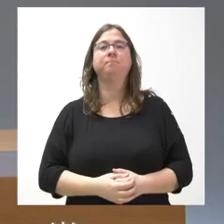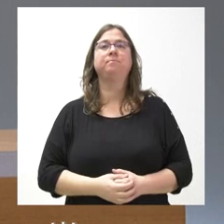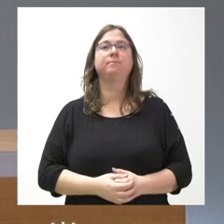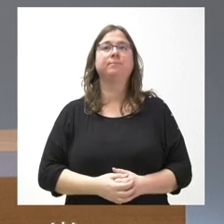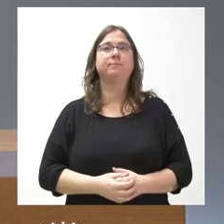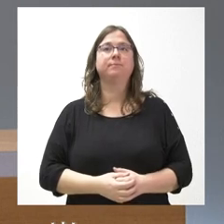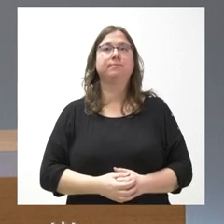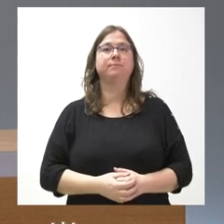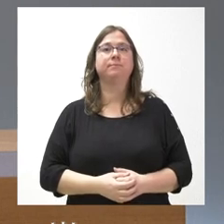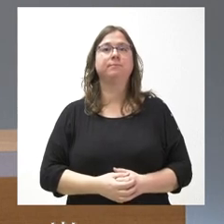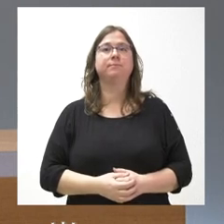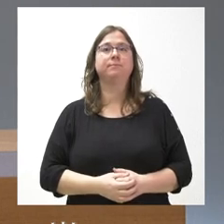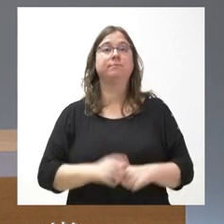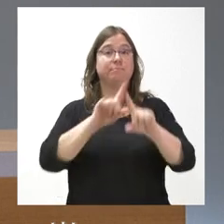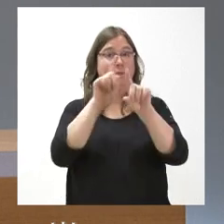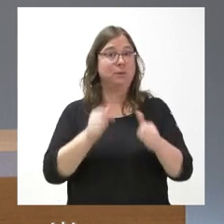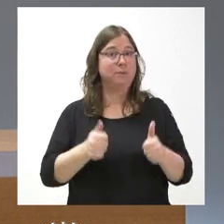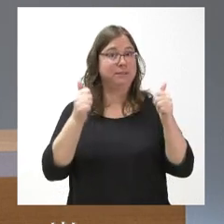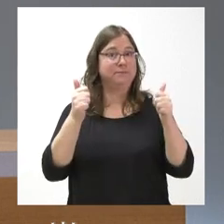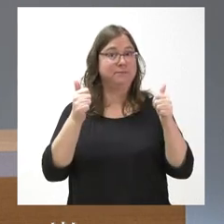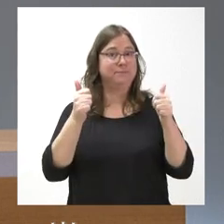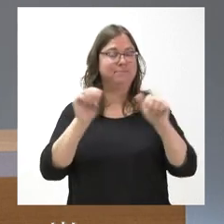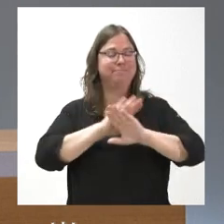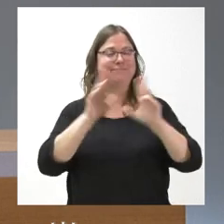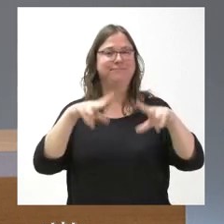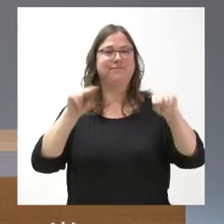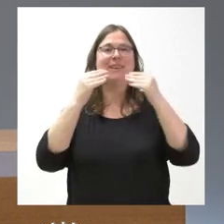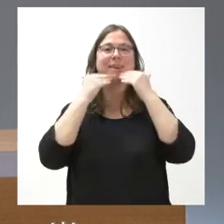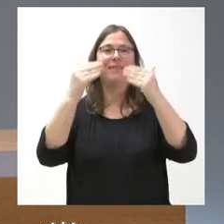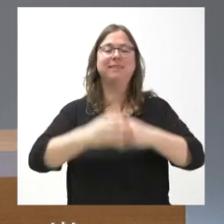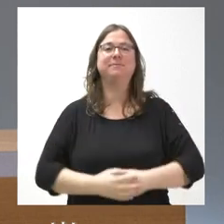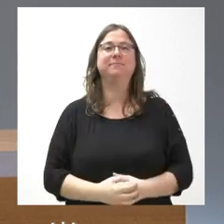SEÑORA ¿Alguna pregunta más? Terminamos. Gracias.